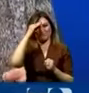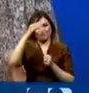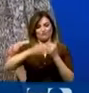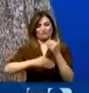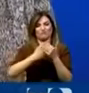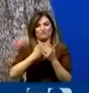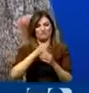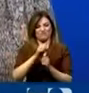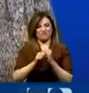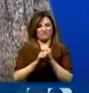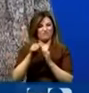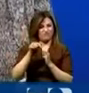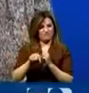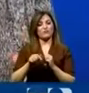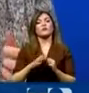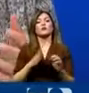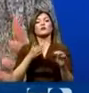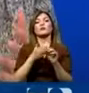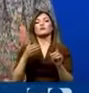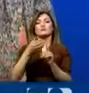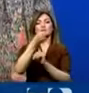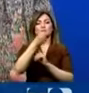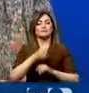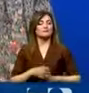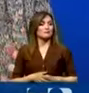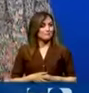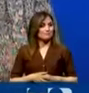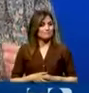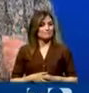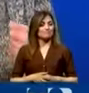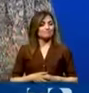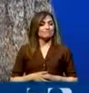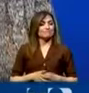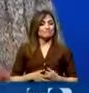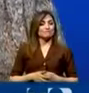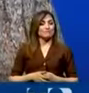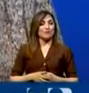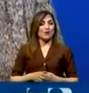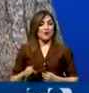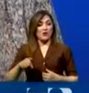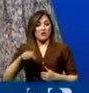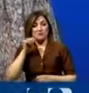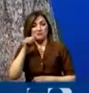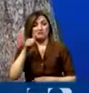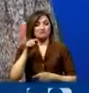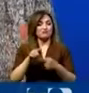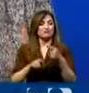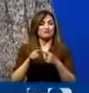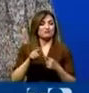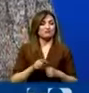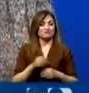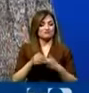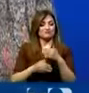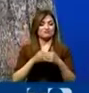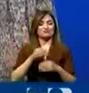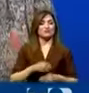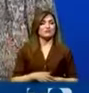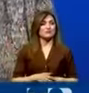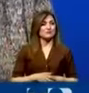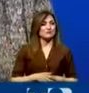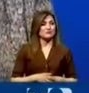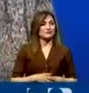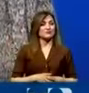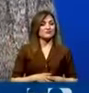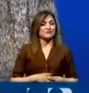Y vamos a conseguir el objetivo. Pero no lo podemos conseguir de un día para otro, Liz. Ministra, ahí me quedan dos preguntas. No